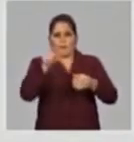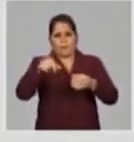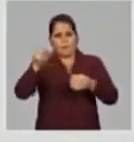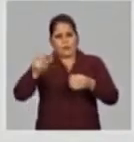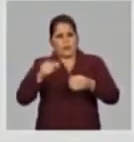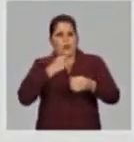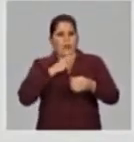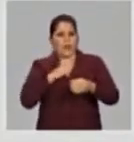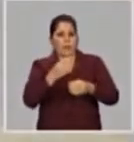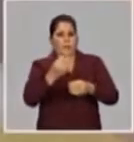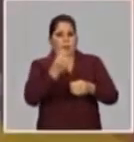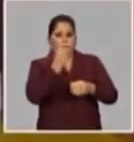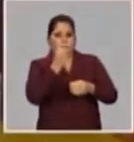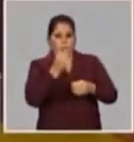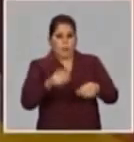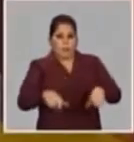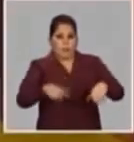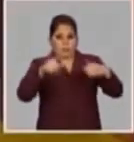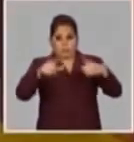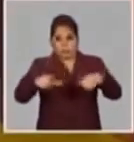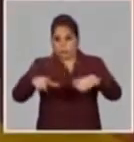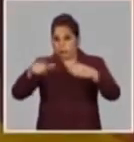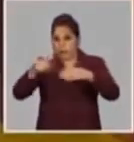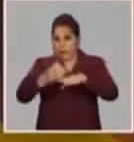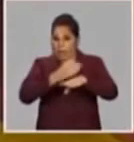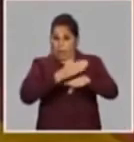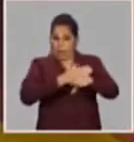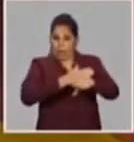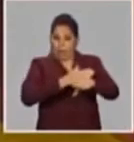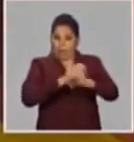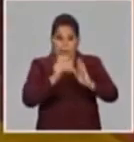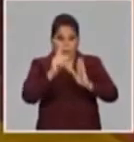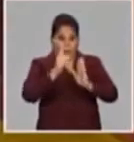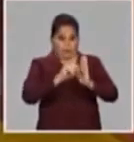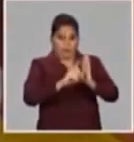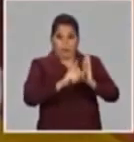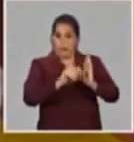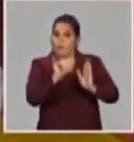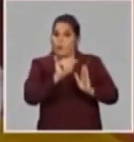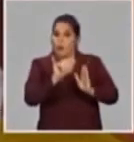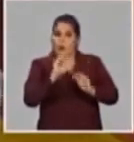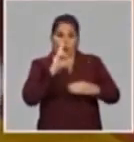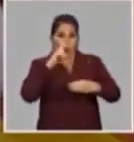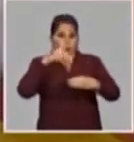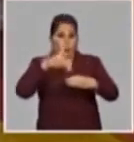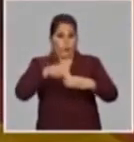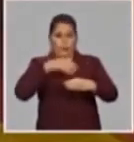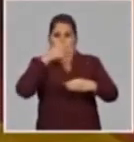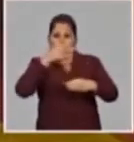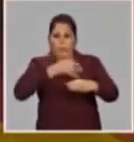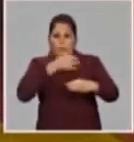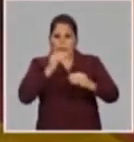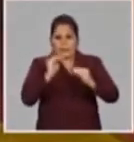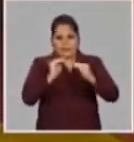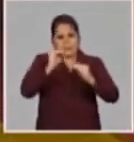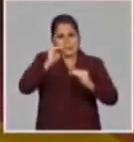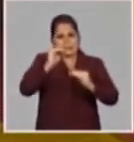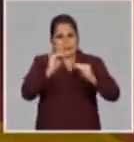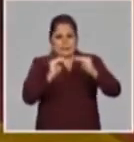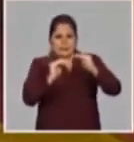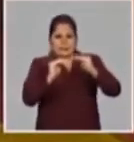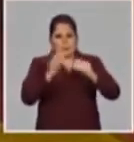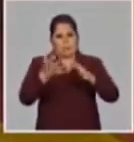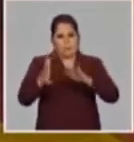siempre consumían el cilindro ante el ciclo y ahora lo que nos dicen los compañeros de Coupé, en los puntos de Coupé, que están ahí, es un poquito